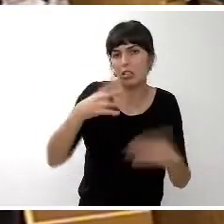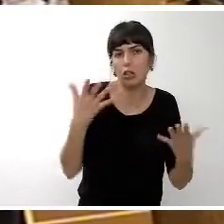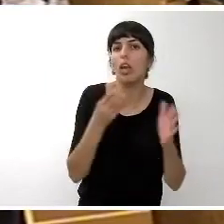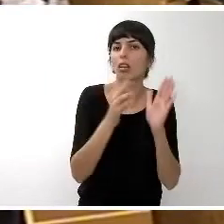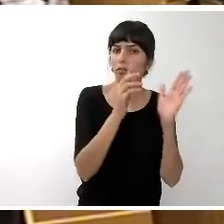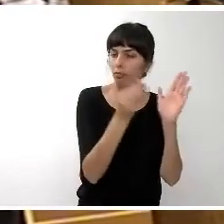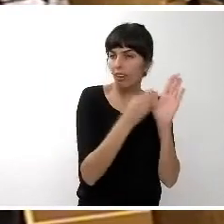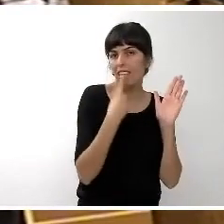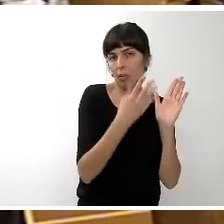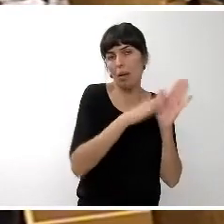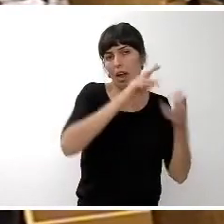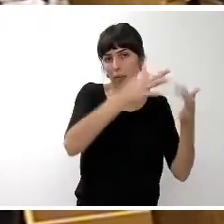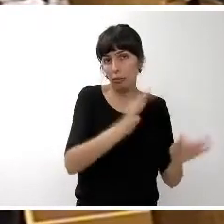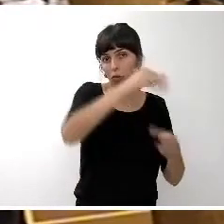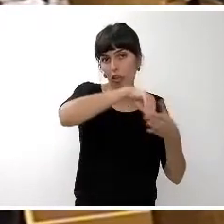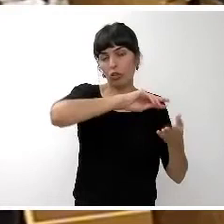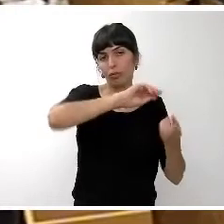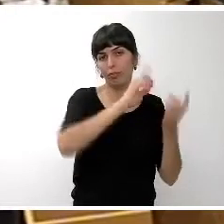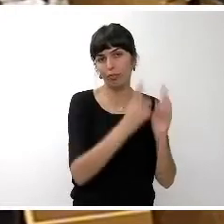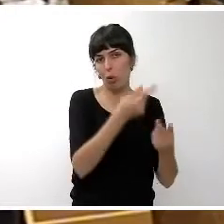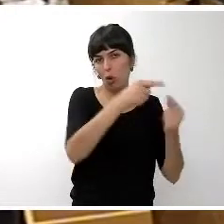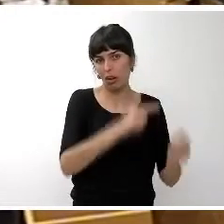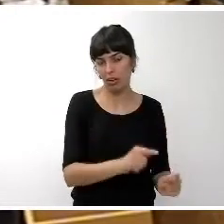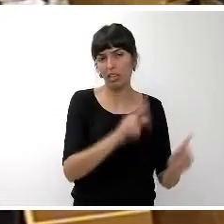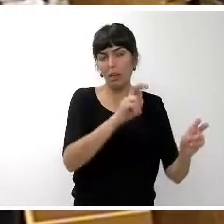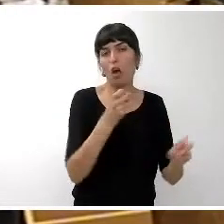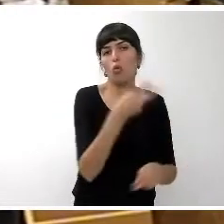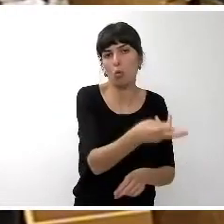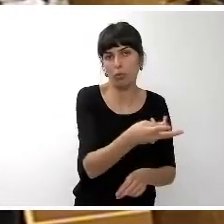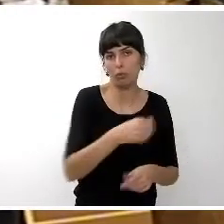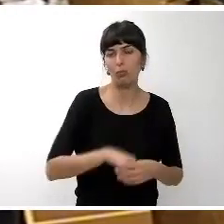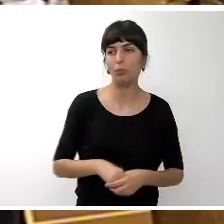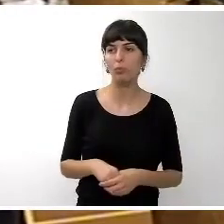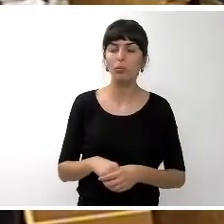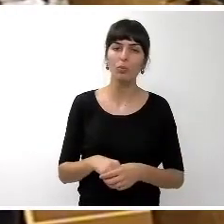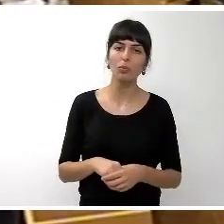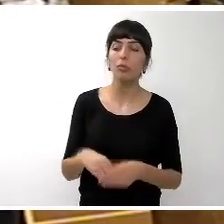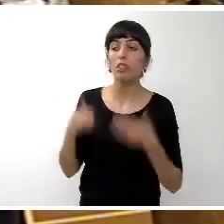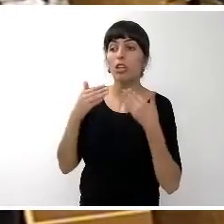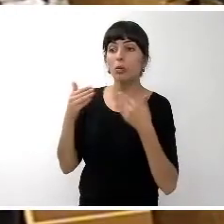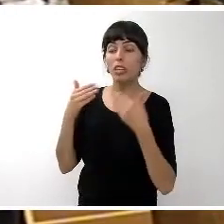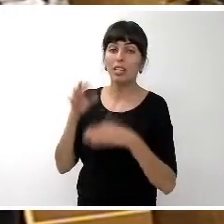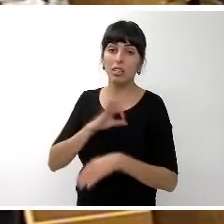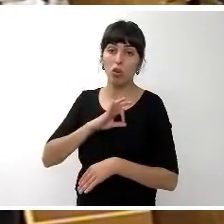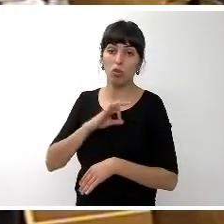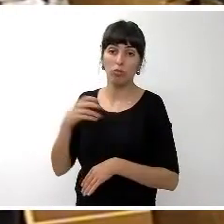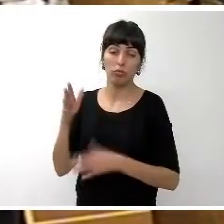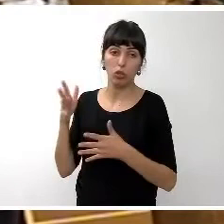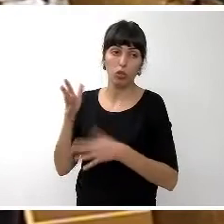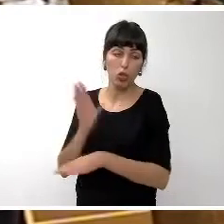y terminaré con la parte de enmiendas al menos las más importantes muchas gracias muchas gracias señor consejero por el grupo socialista